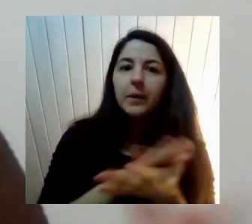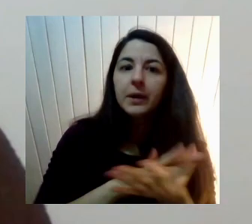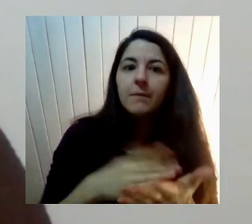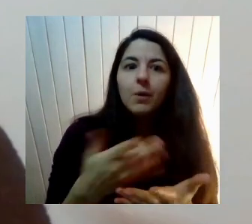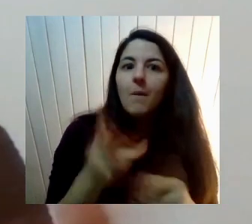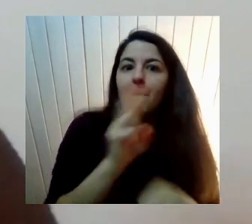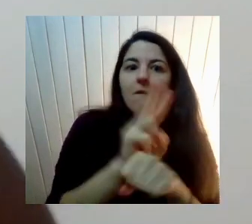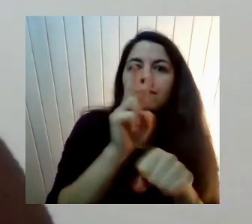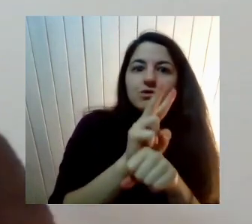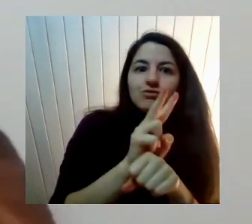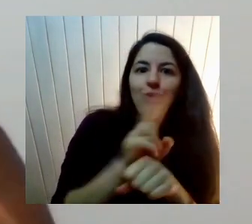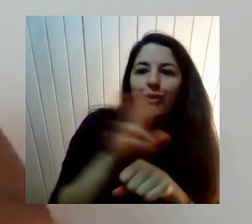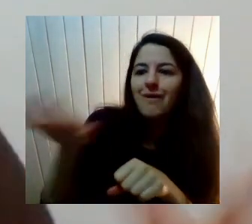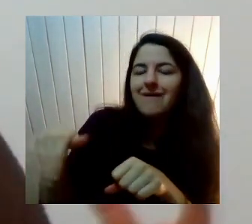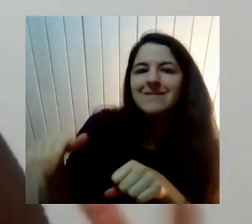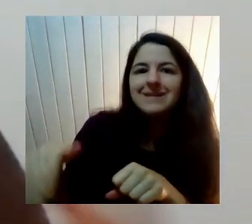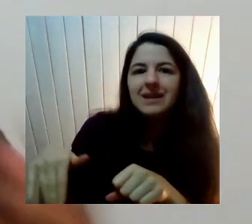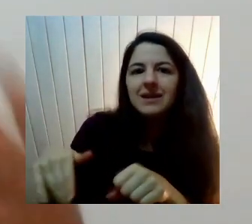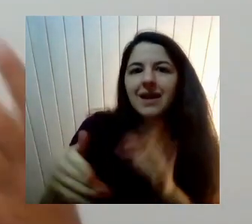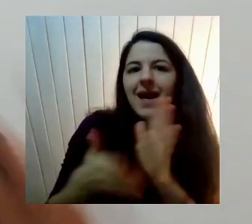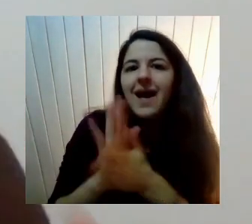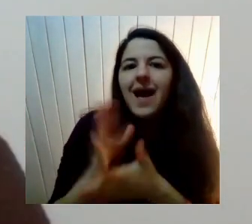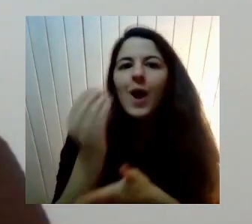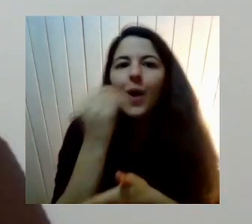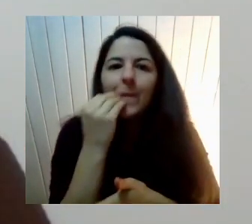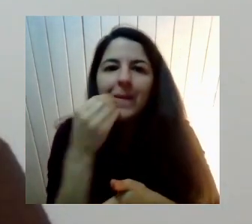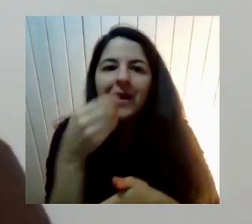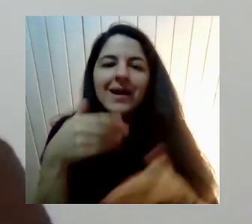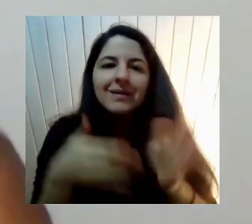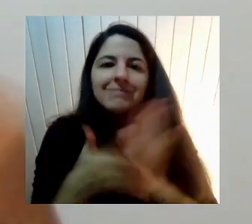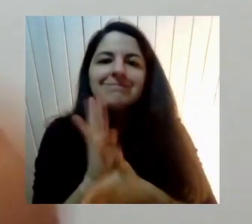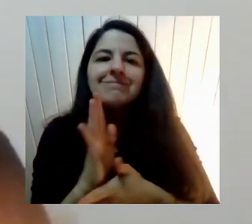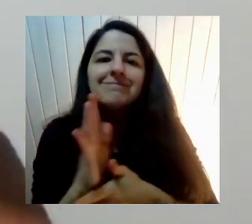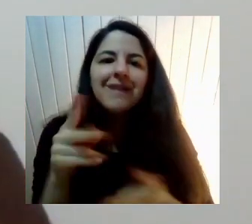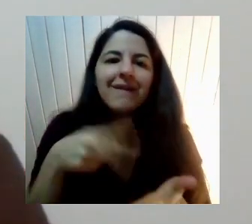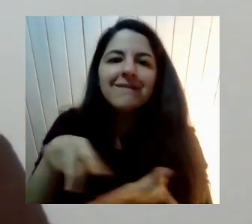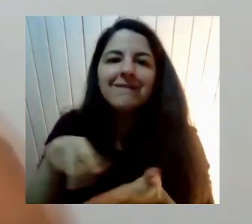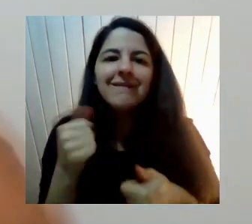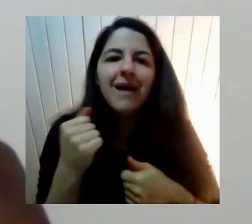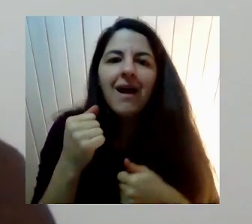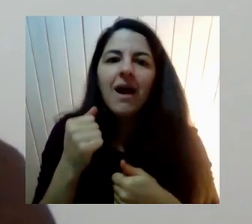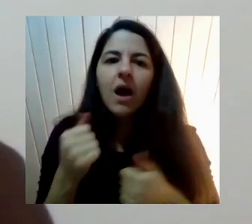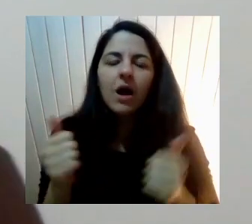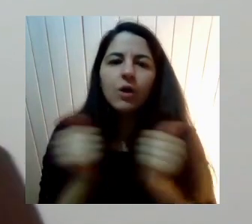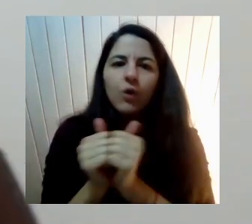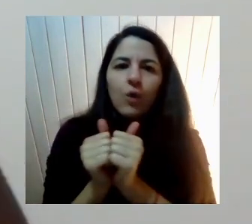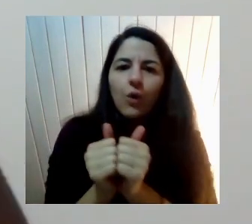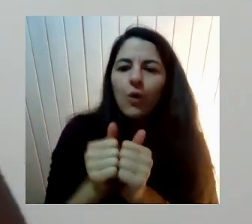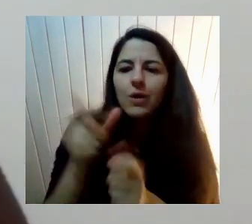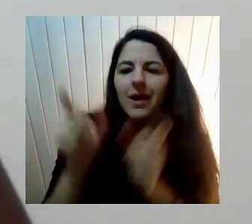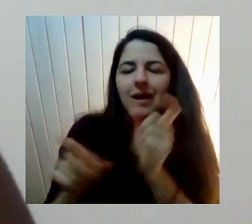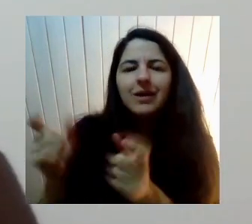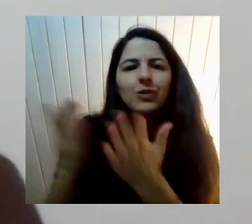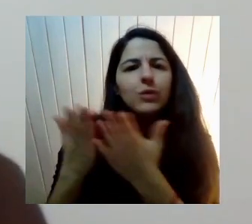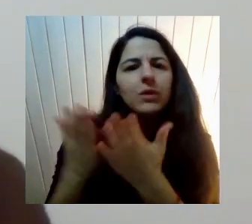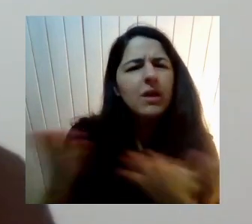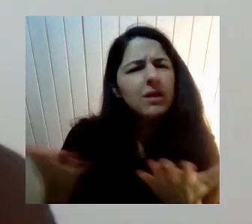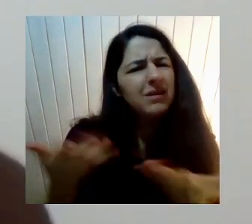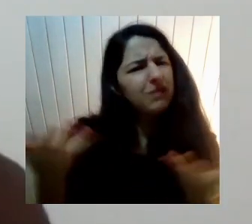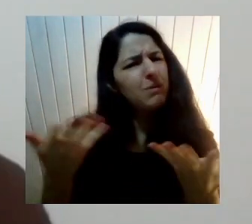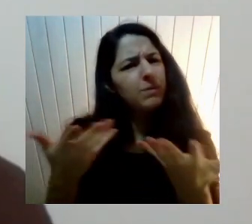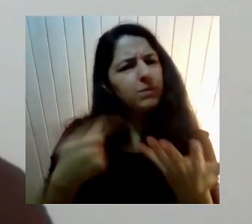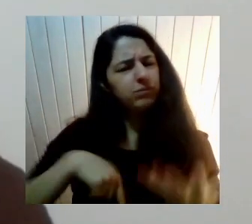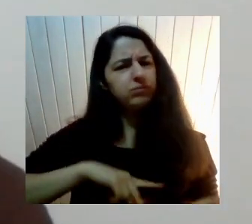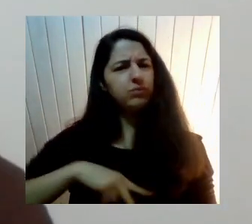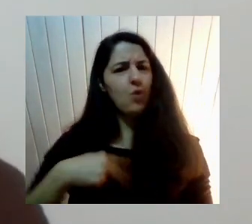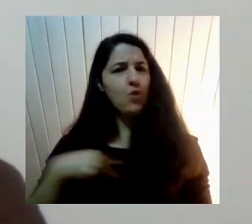Era raro Era distinto Era difícil De entender Pero no teníamos Cómo nominarlo En ese momento Y cómo decir De frentón